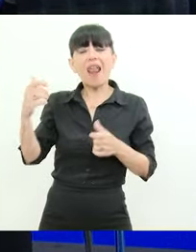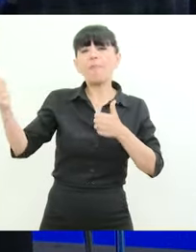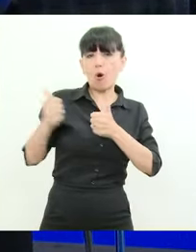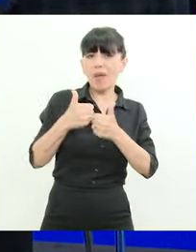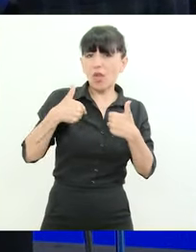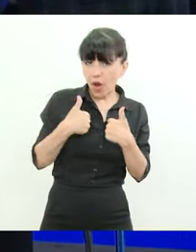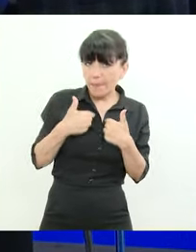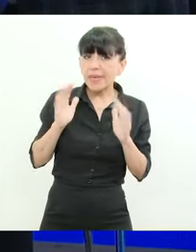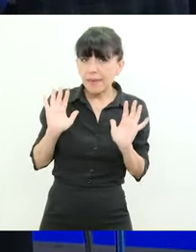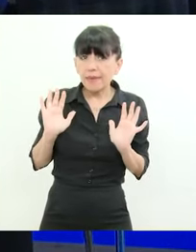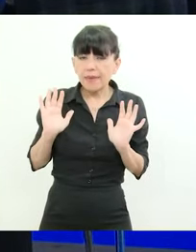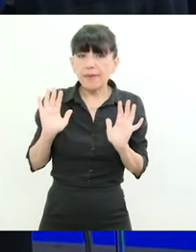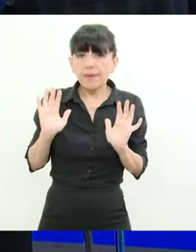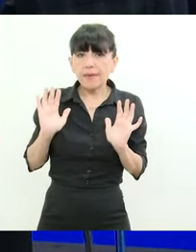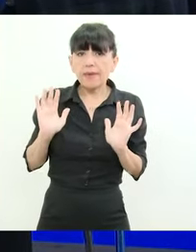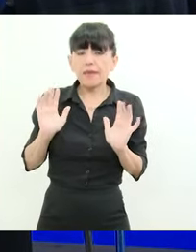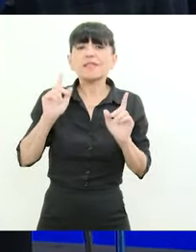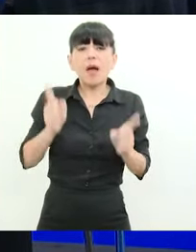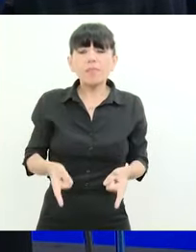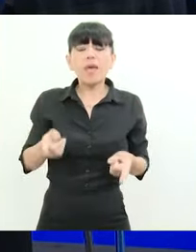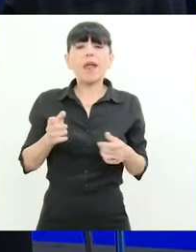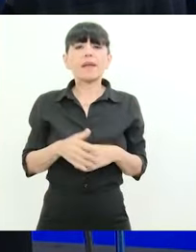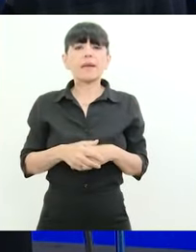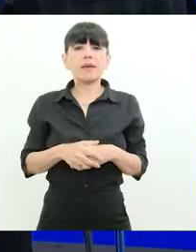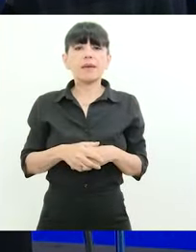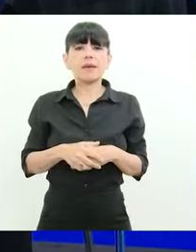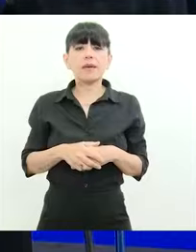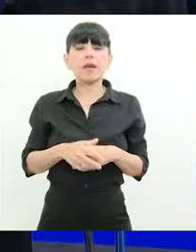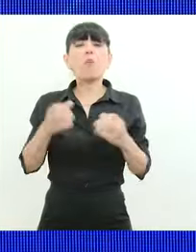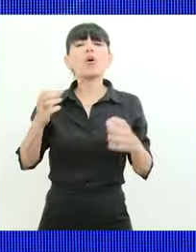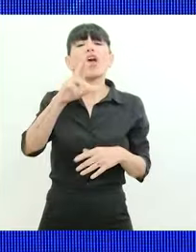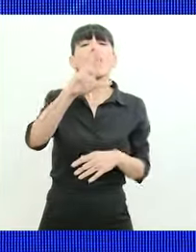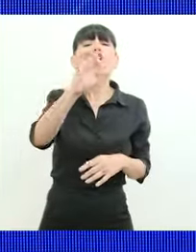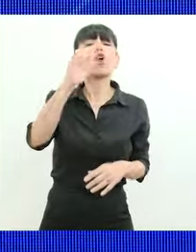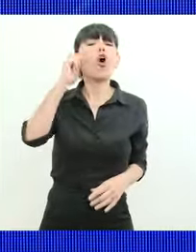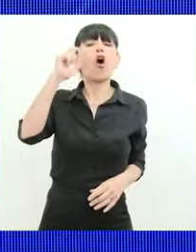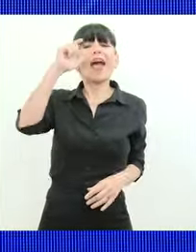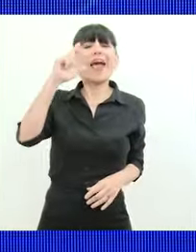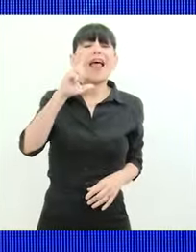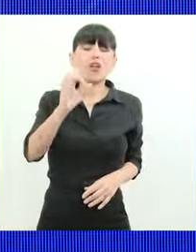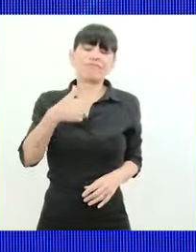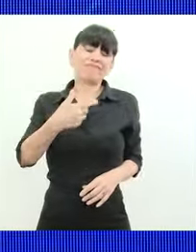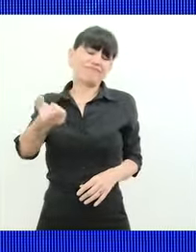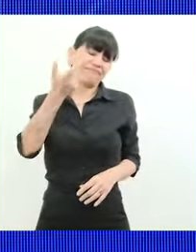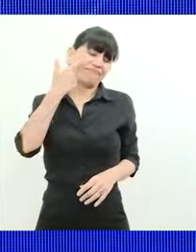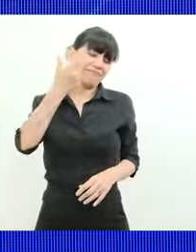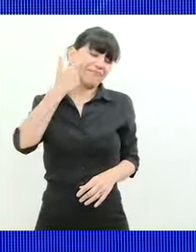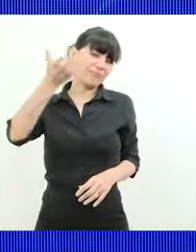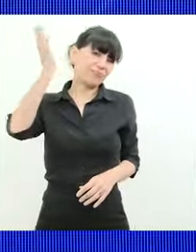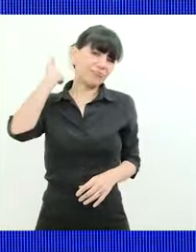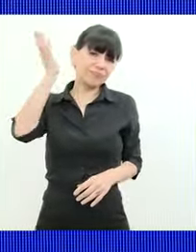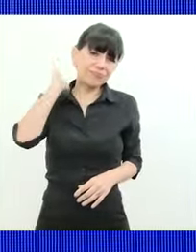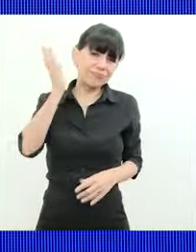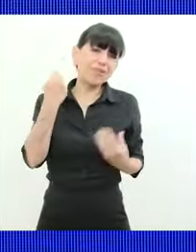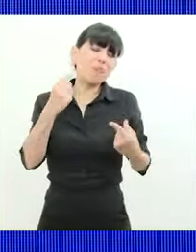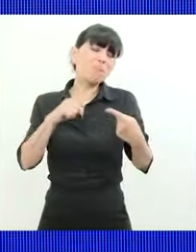a mí y también porque a Rogelio lo conozco mucho de la vida política